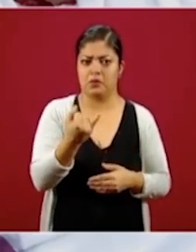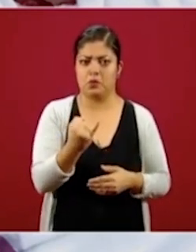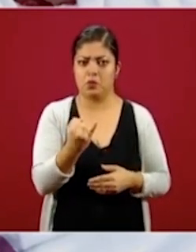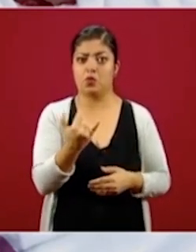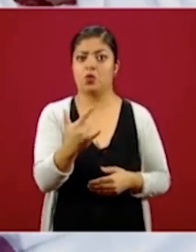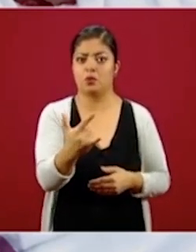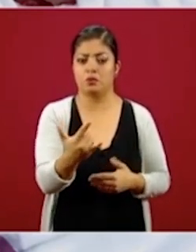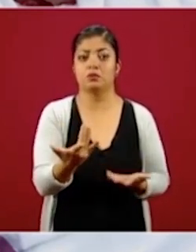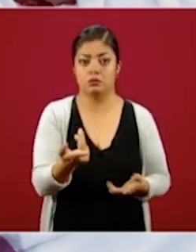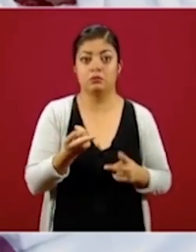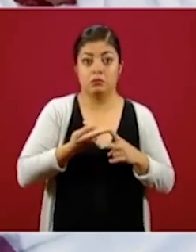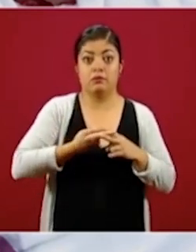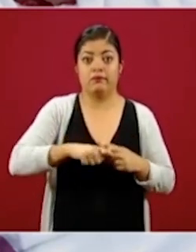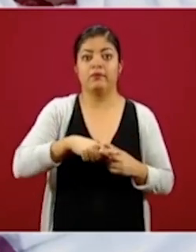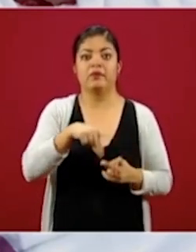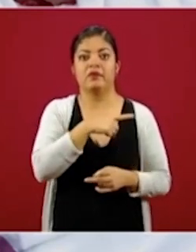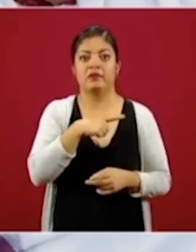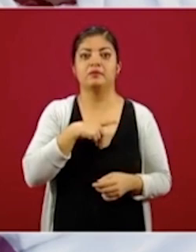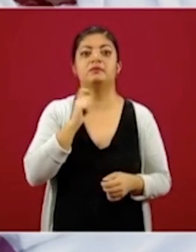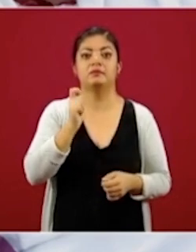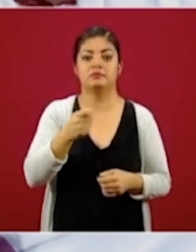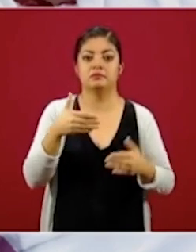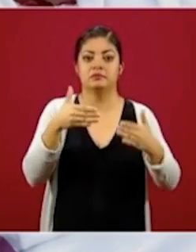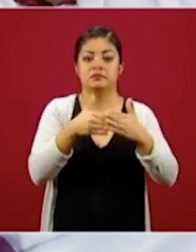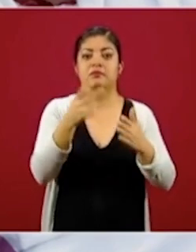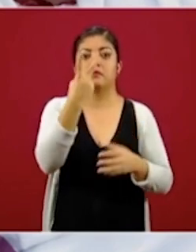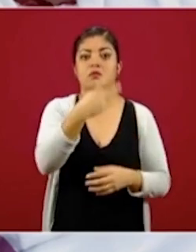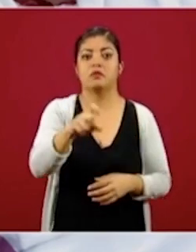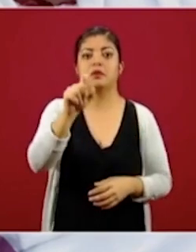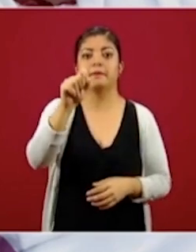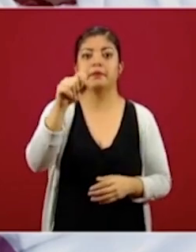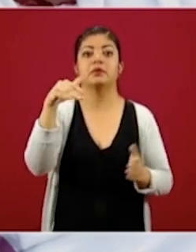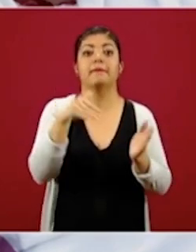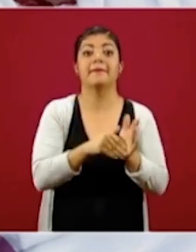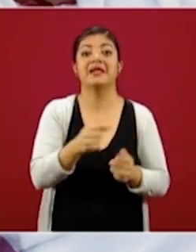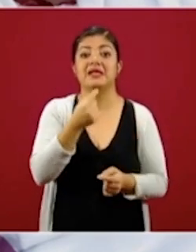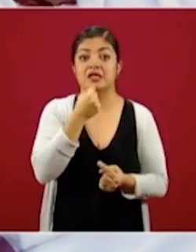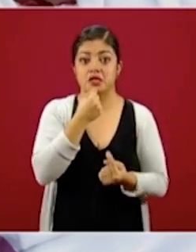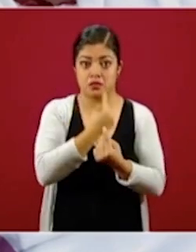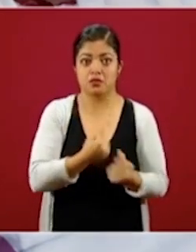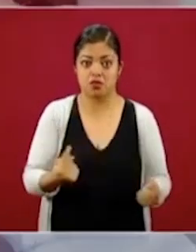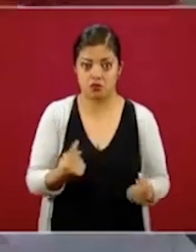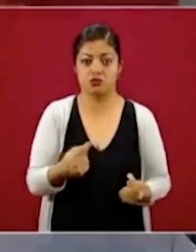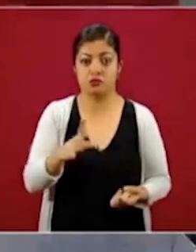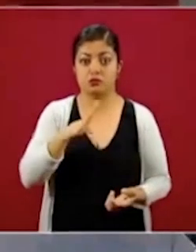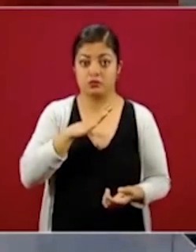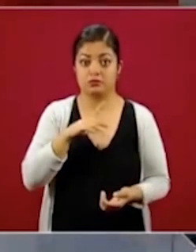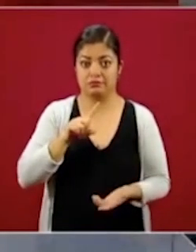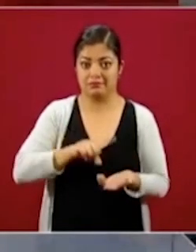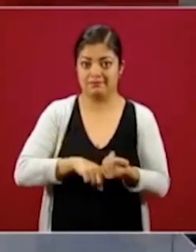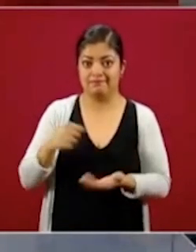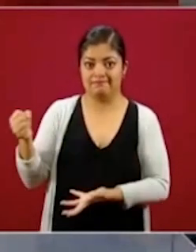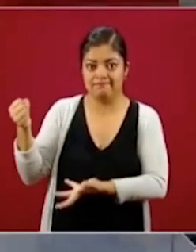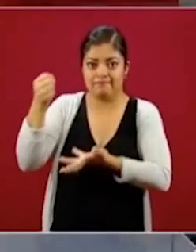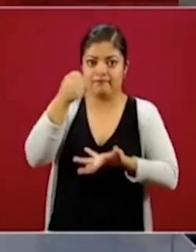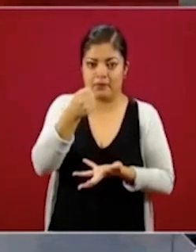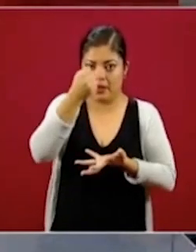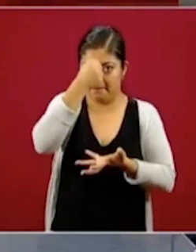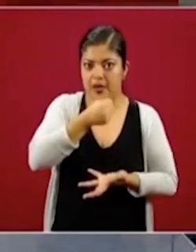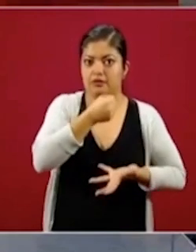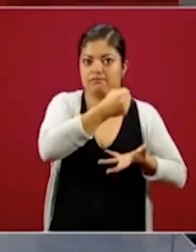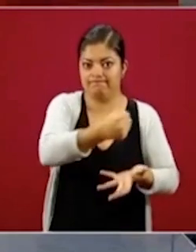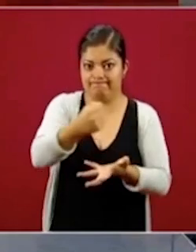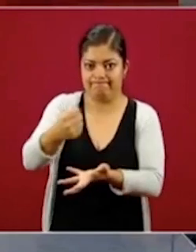que llegar a incorporar, alcanzar la meta de 220 mil niños, que es el presupuesto que tenemos destinado para el